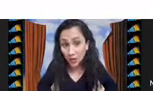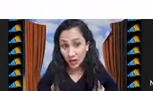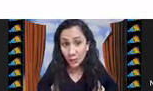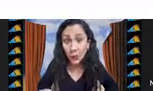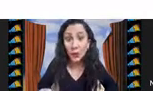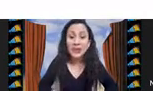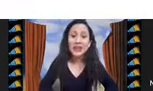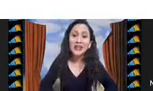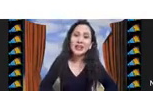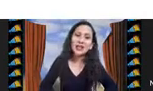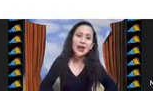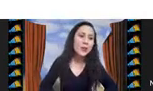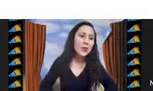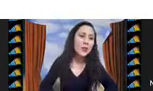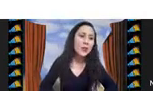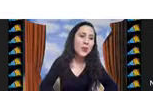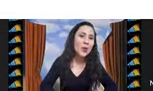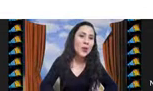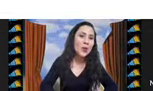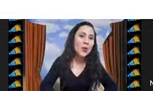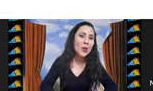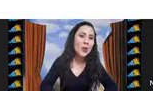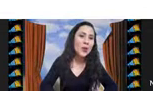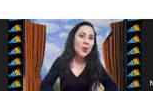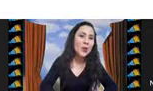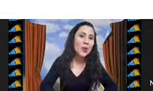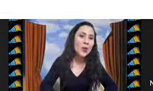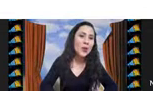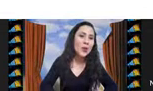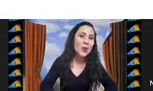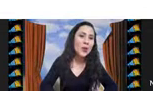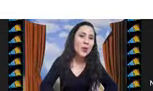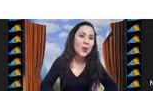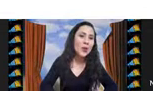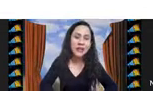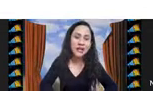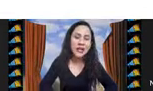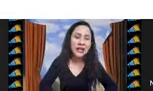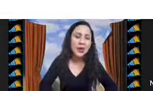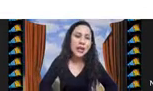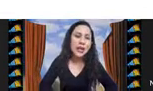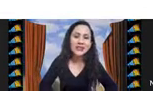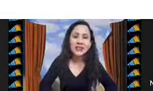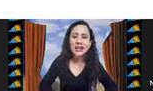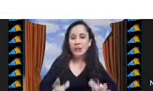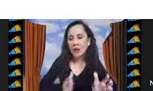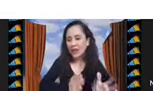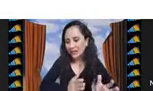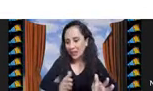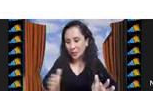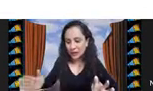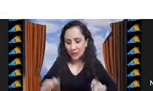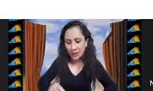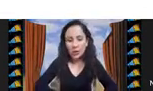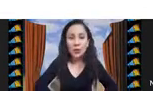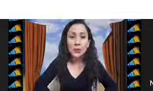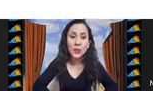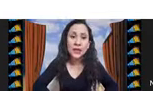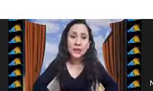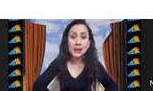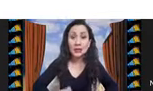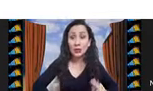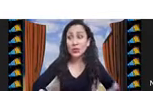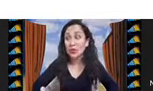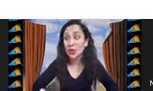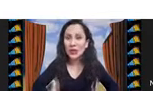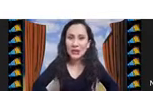mucho tiempo. Y ese tiempo podría ser años, ¿no? Una vez que va creciendo el tamaño